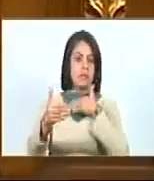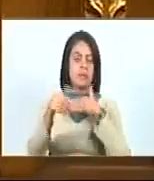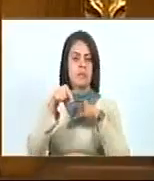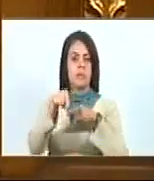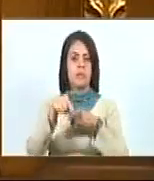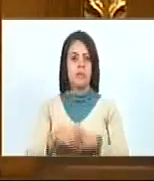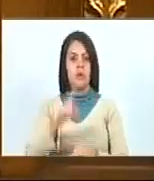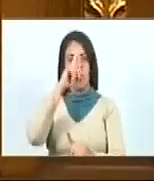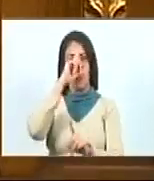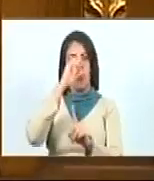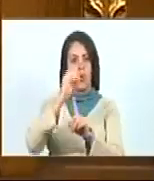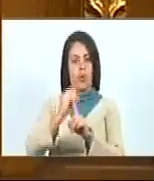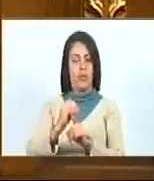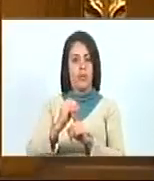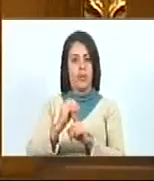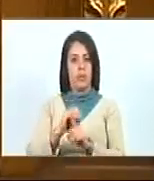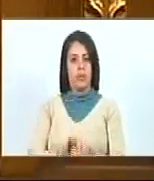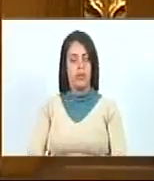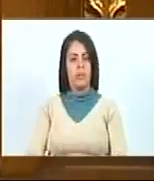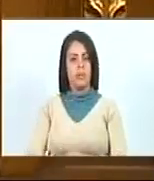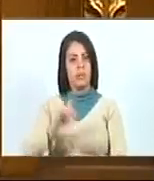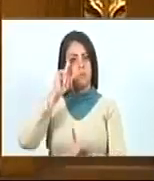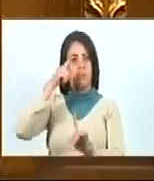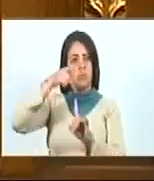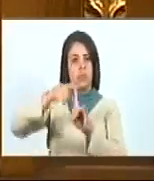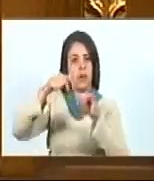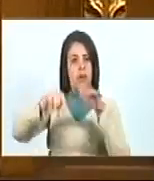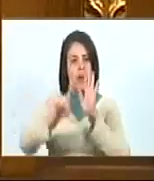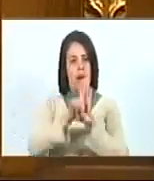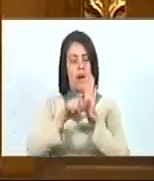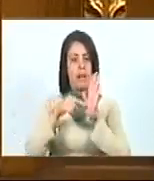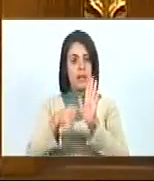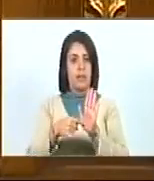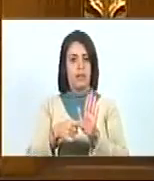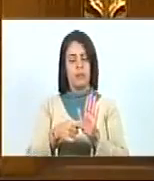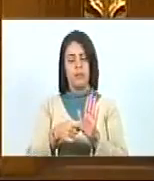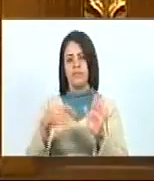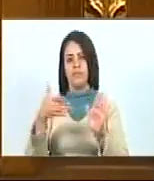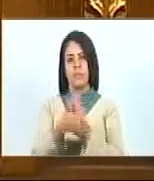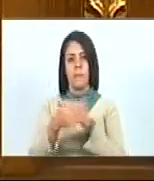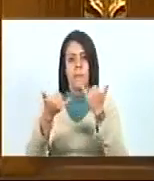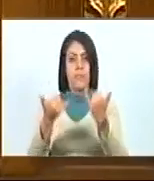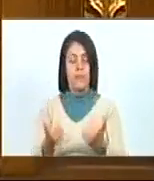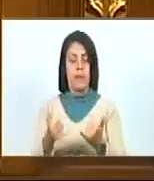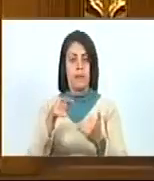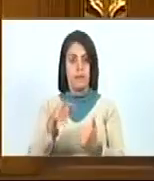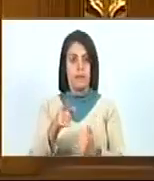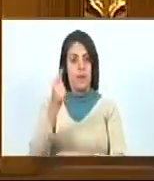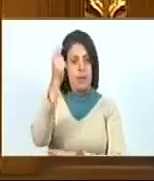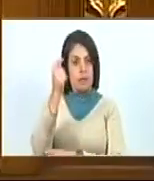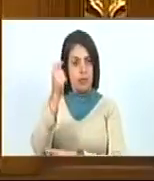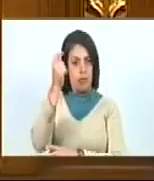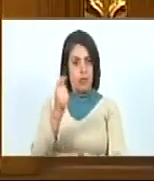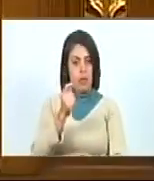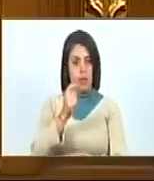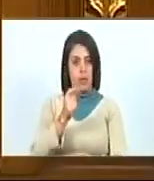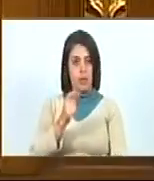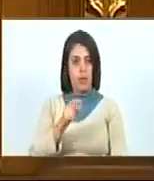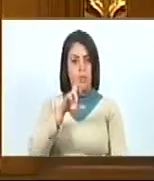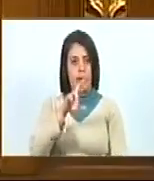los objetivos, de la finalidad de esta ley, los cuales ya el diputado